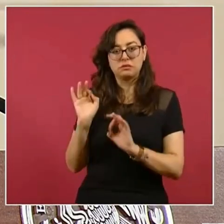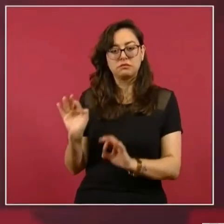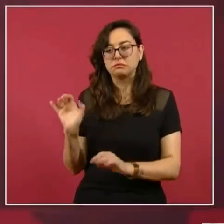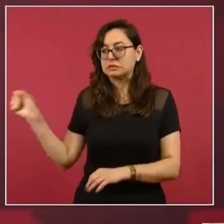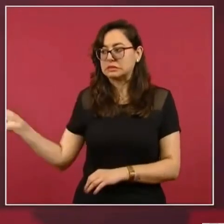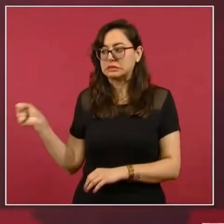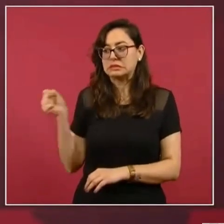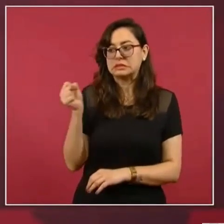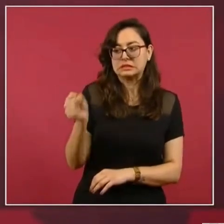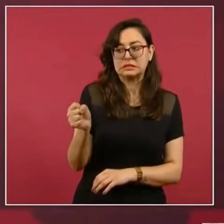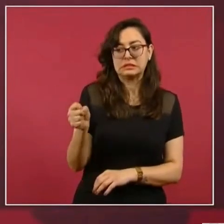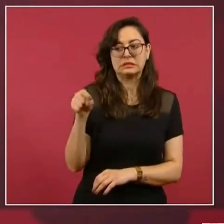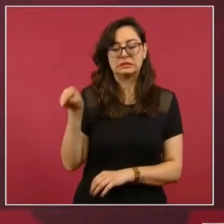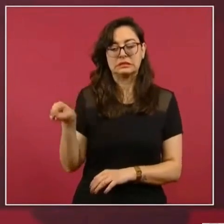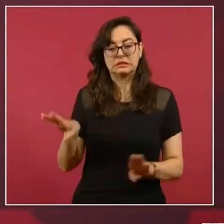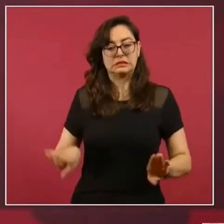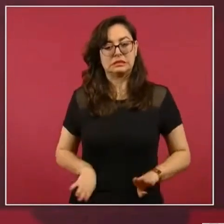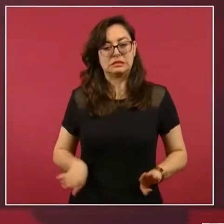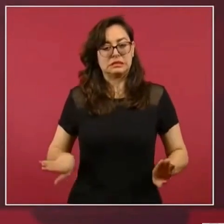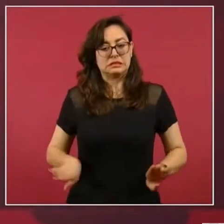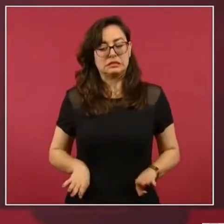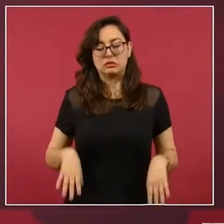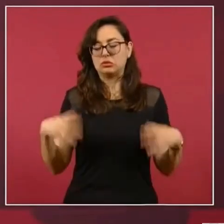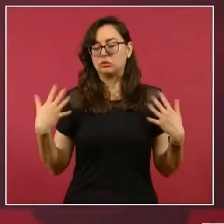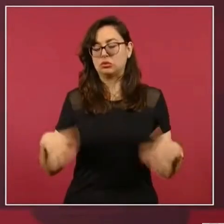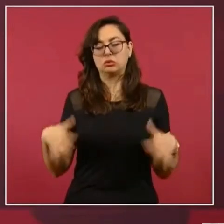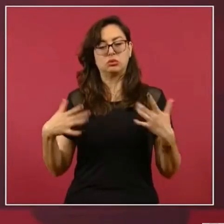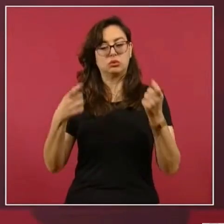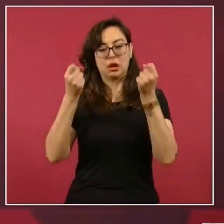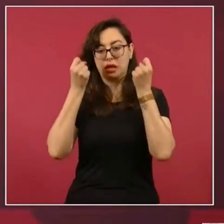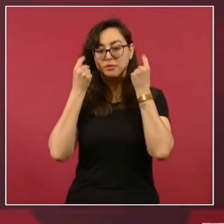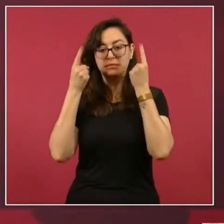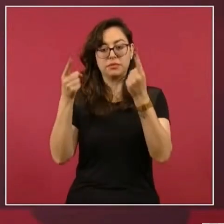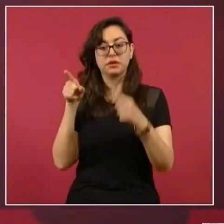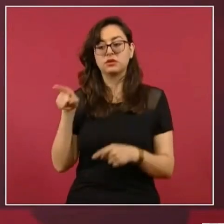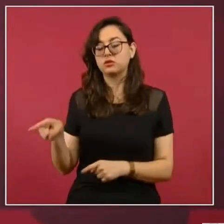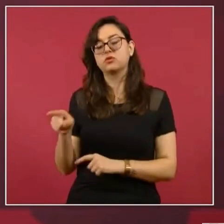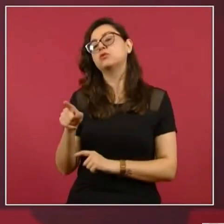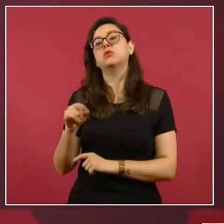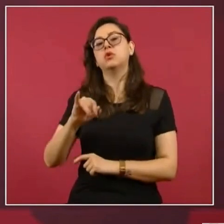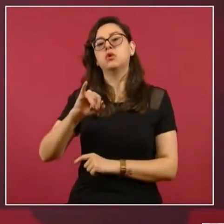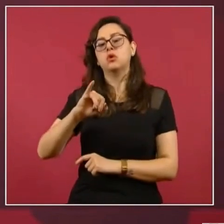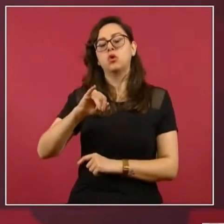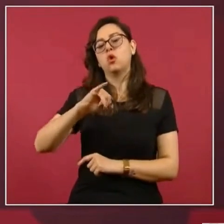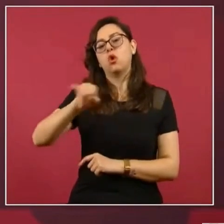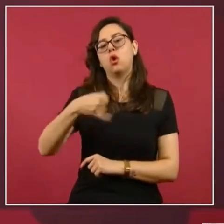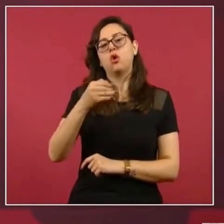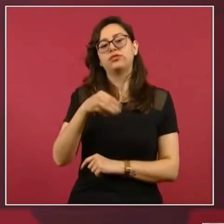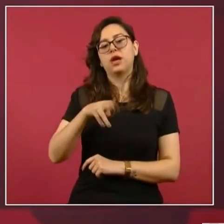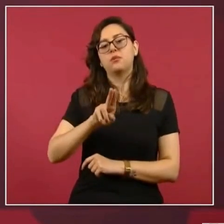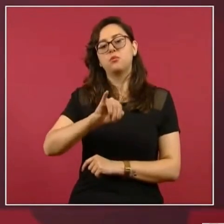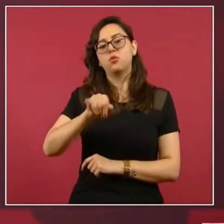el revolucionario que más admiro, el general Francisco J. Mújica.